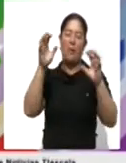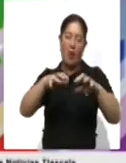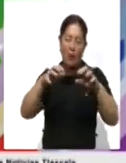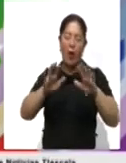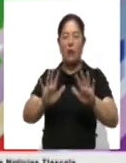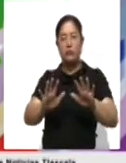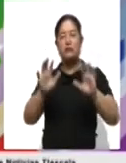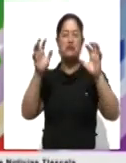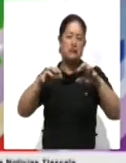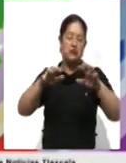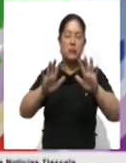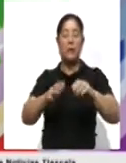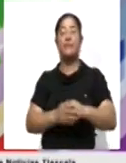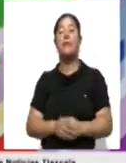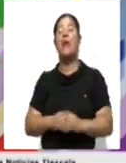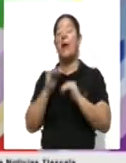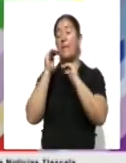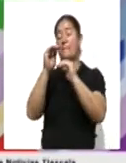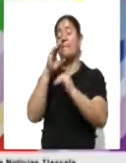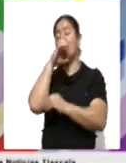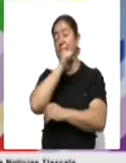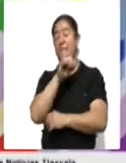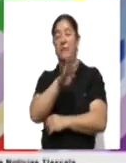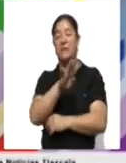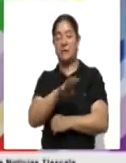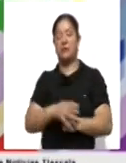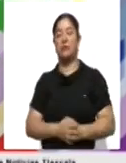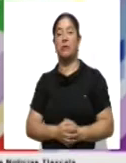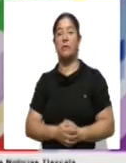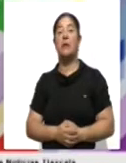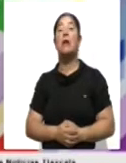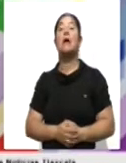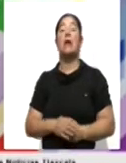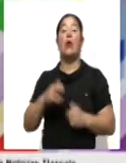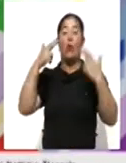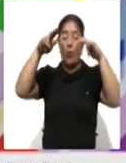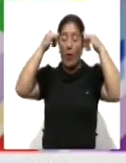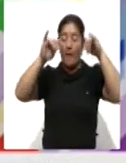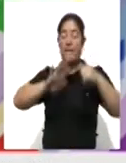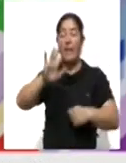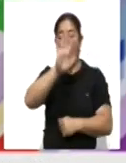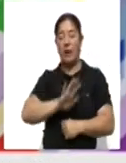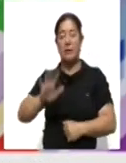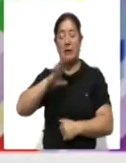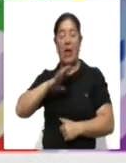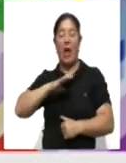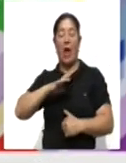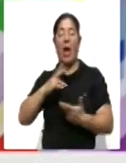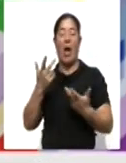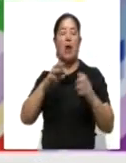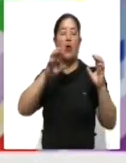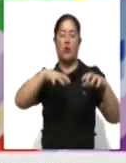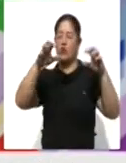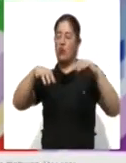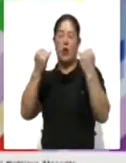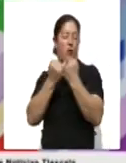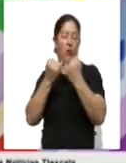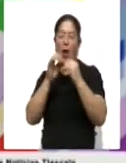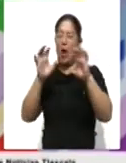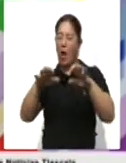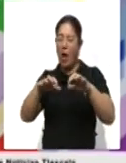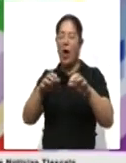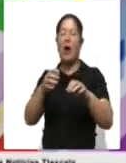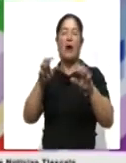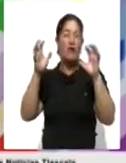19 grados. Nublados importantes con lluvias se prevén en Guamantla y el oriente del territorio. La temperatura